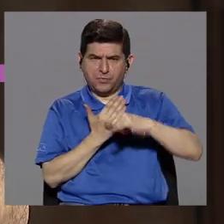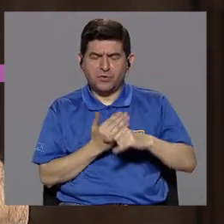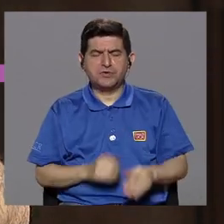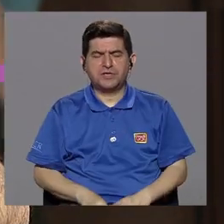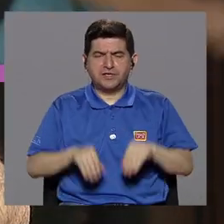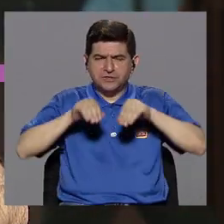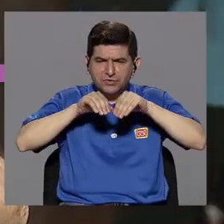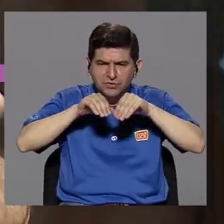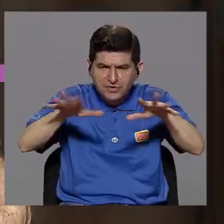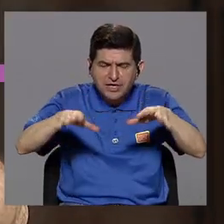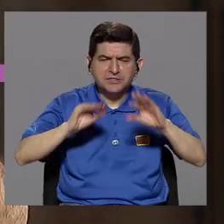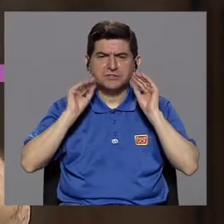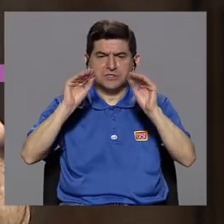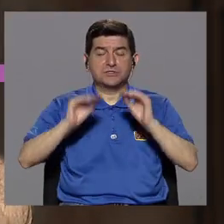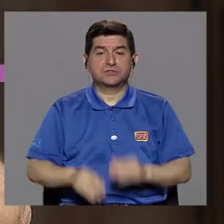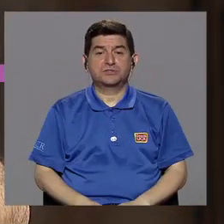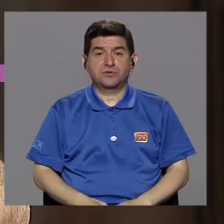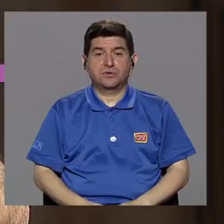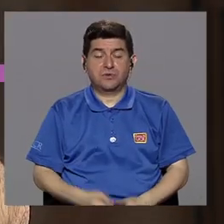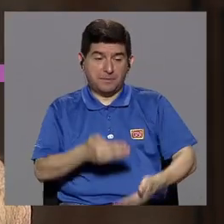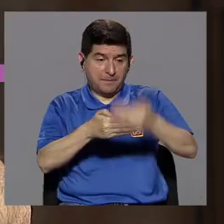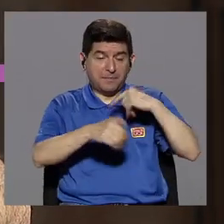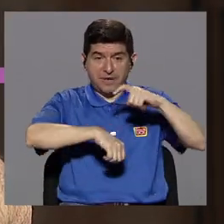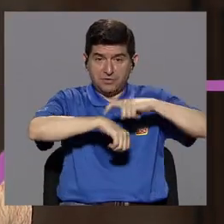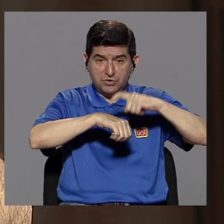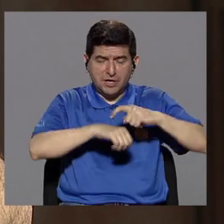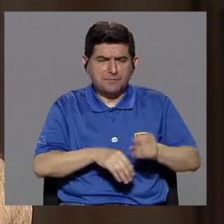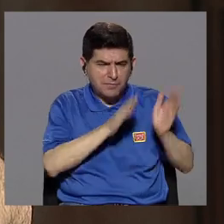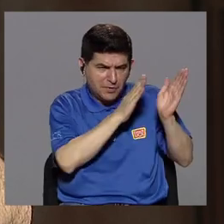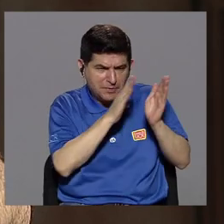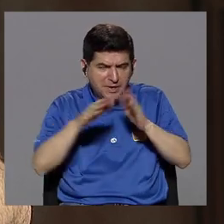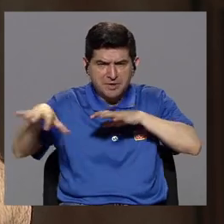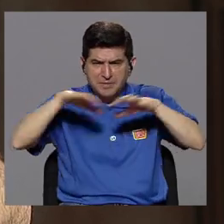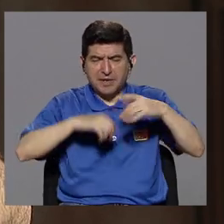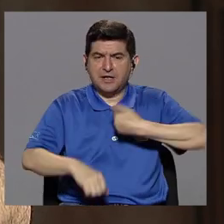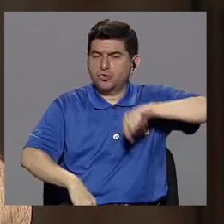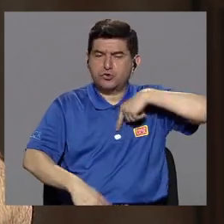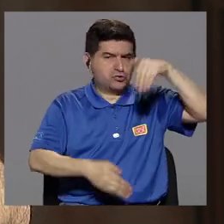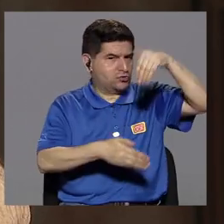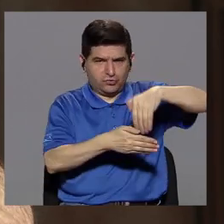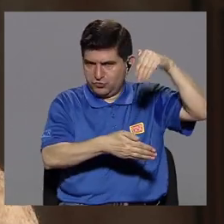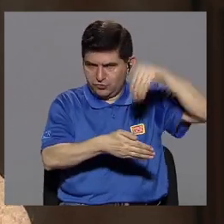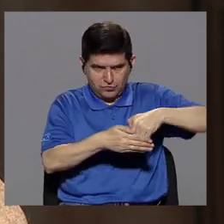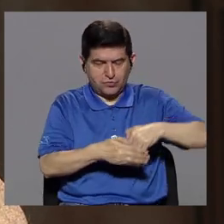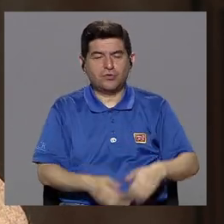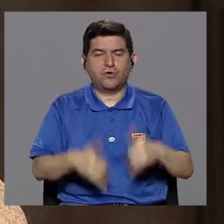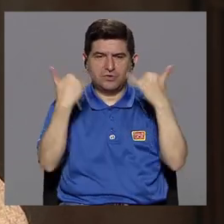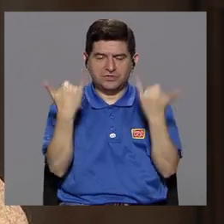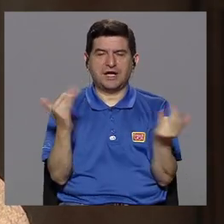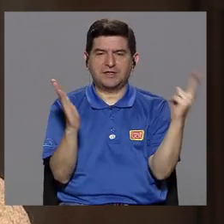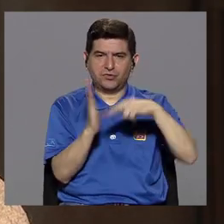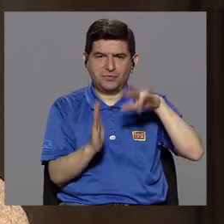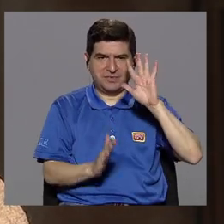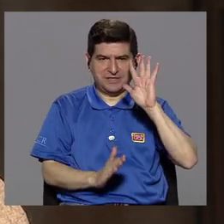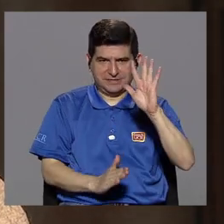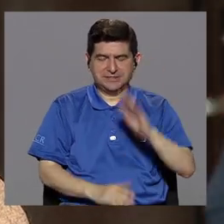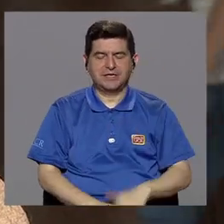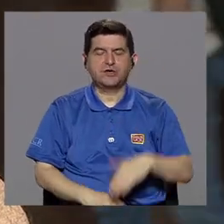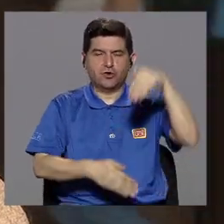de extensión docente, o estuvimos todo ese tiempo desarrollando la actividad sin habernos inscrito, y a partir del 2005 ya nos